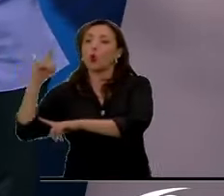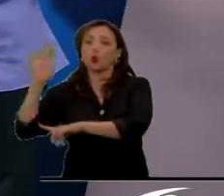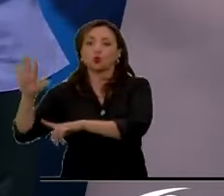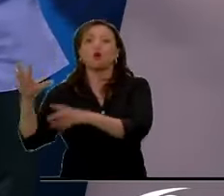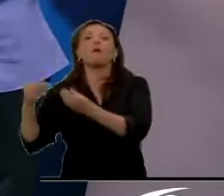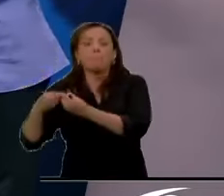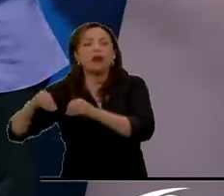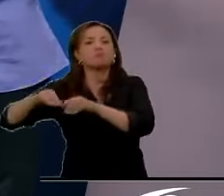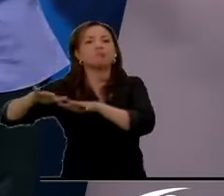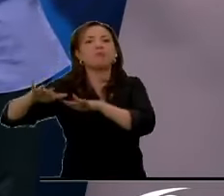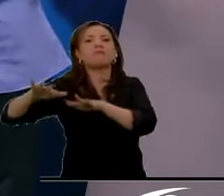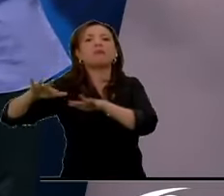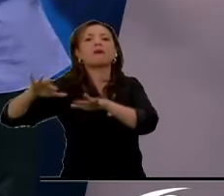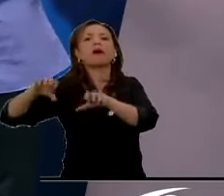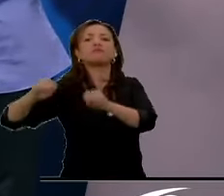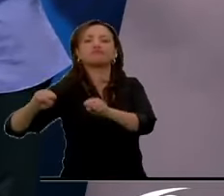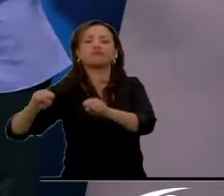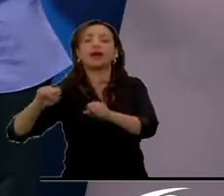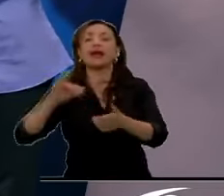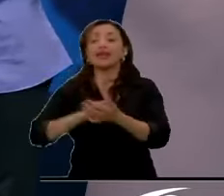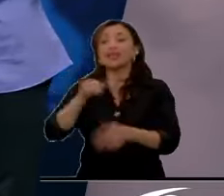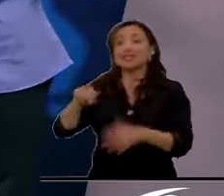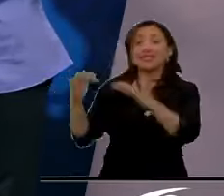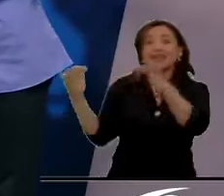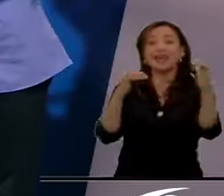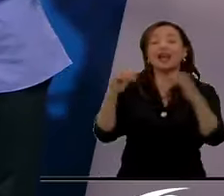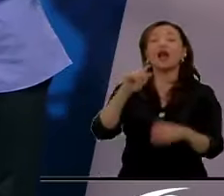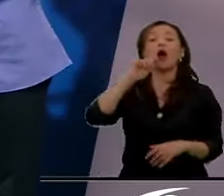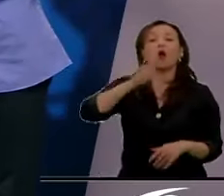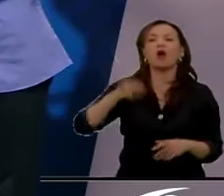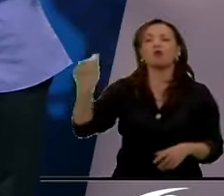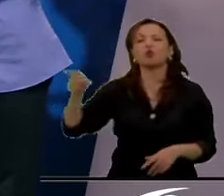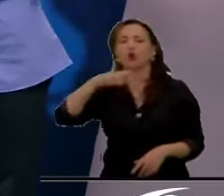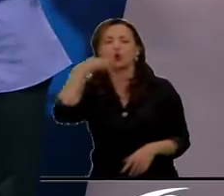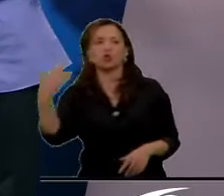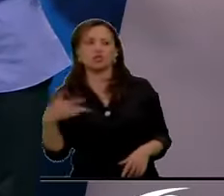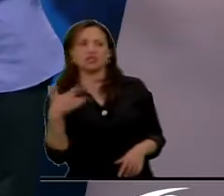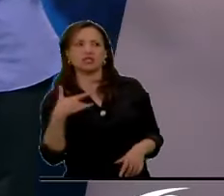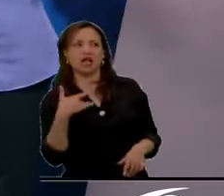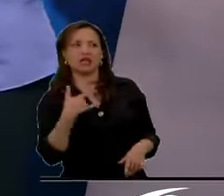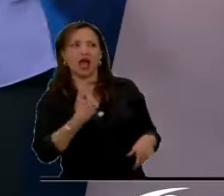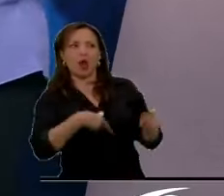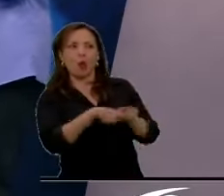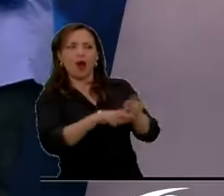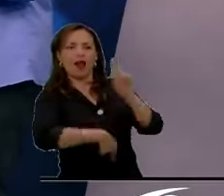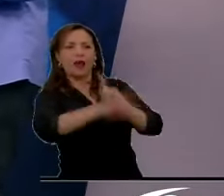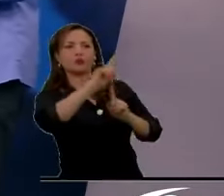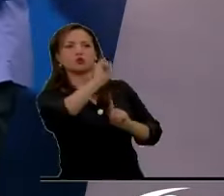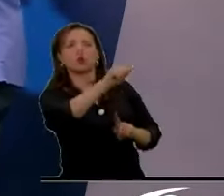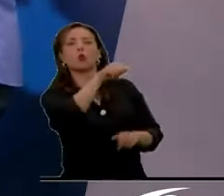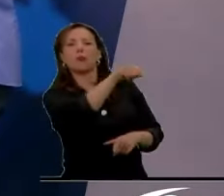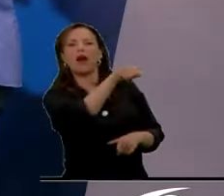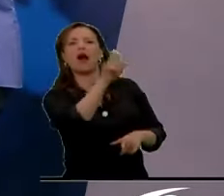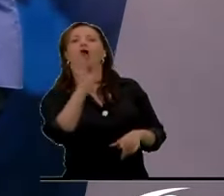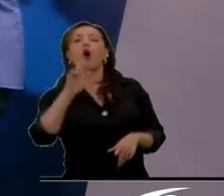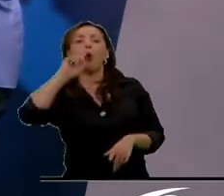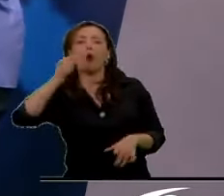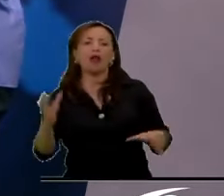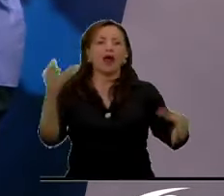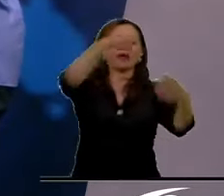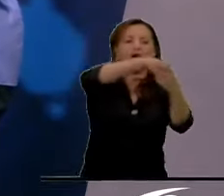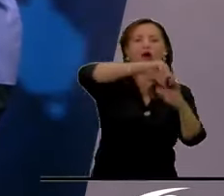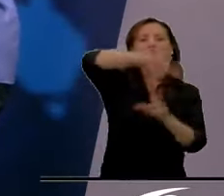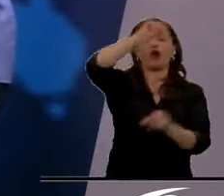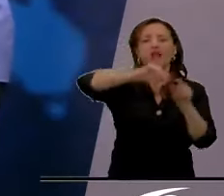expansionista. Es más, la guerra en Ucrania empezó porque Rusia se sentía amenazada por Ucrania ingresando a la OTAN. Y les